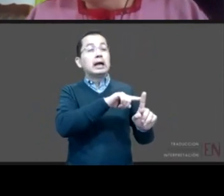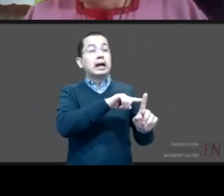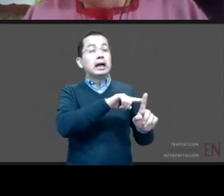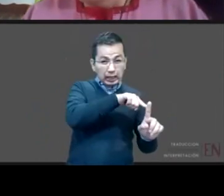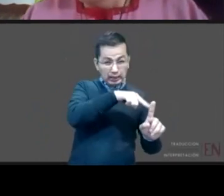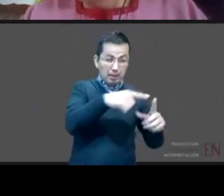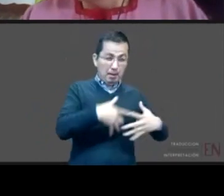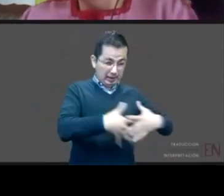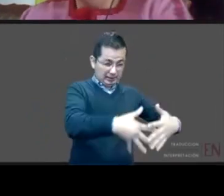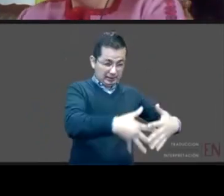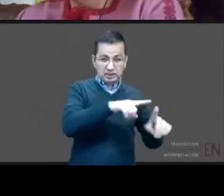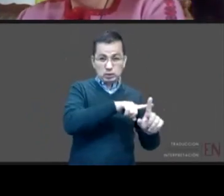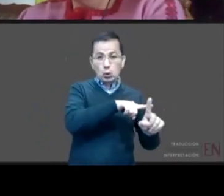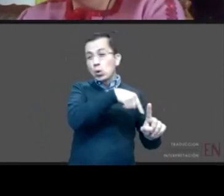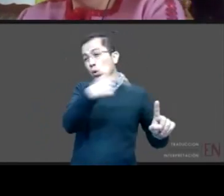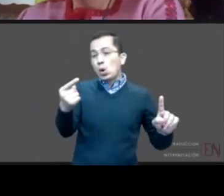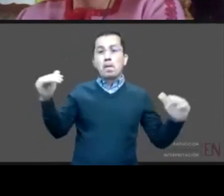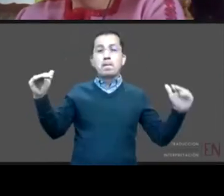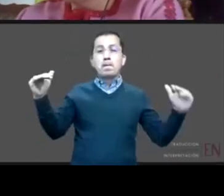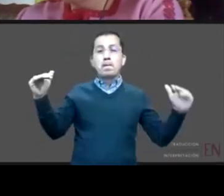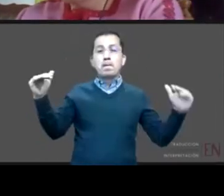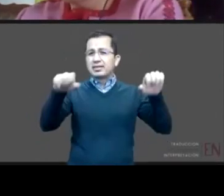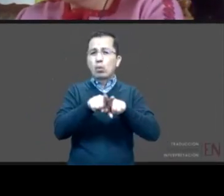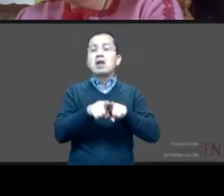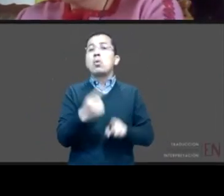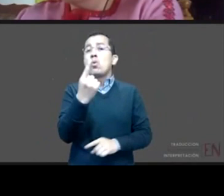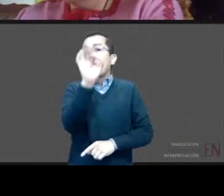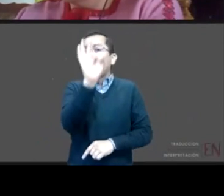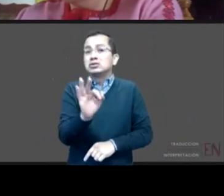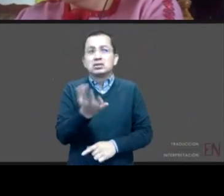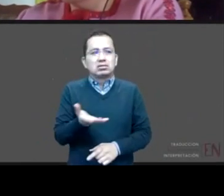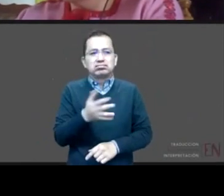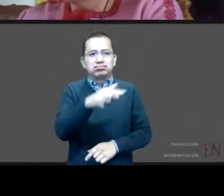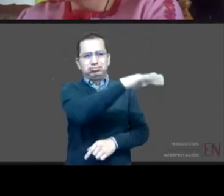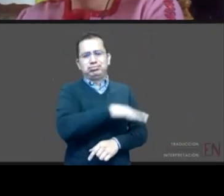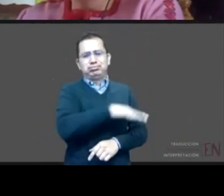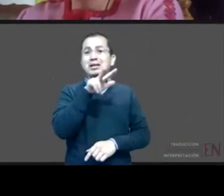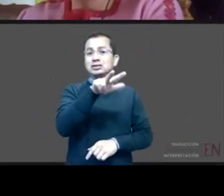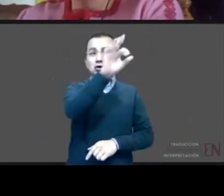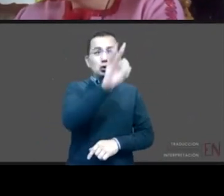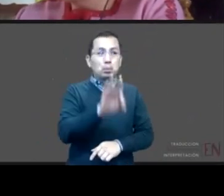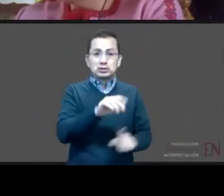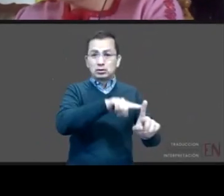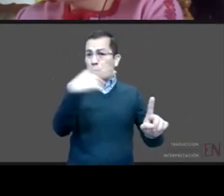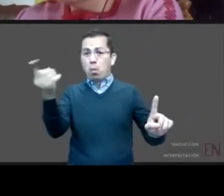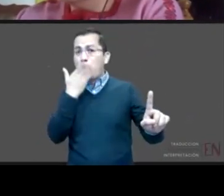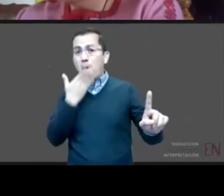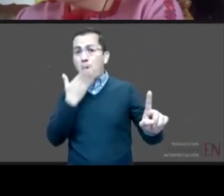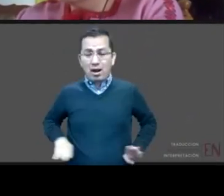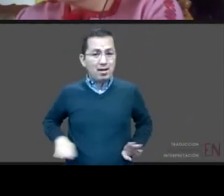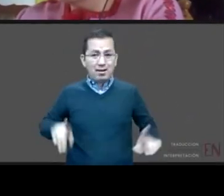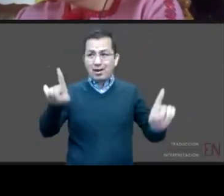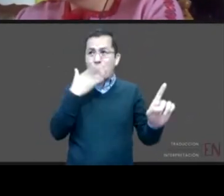de edad y en 28% de los casos ni siquiera se registró la edad del progenitor. Y